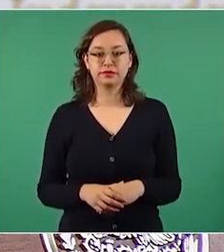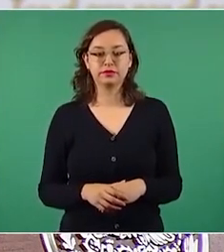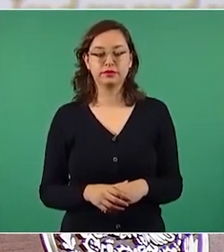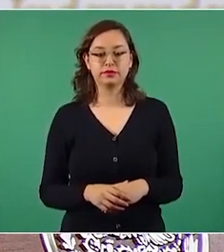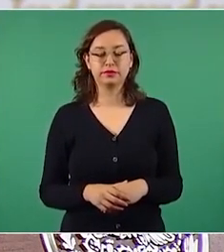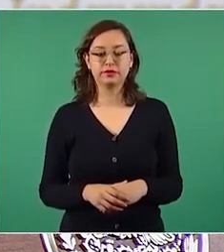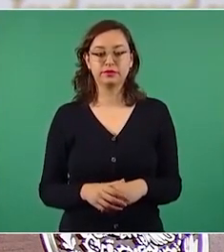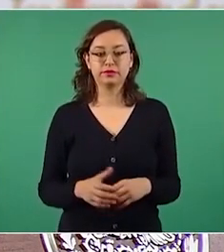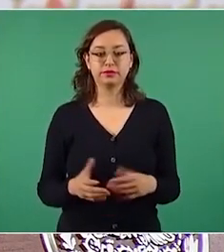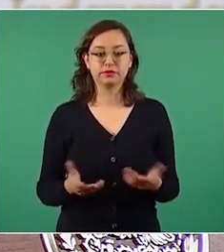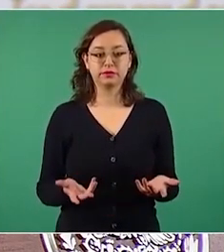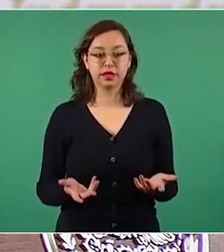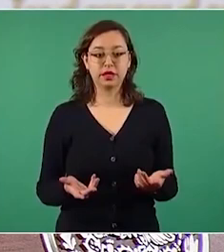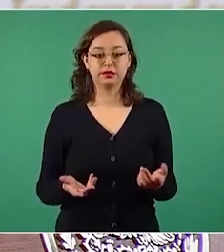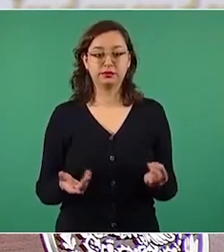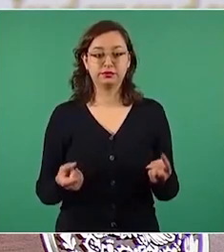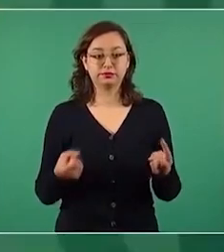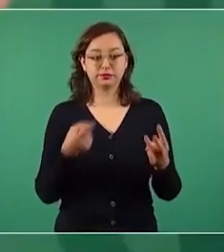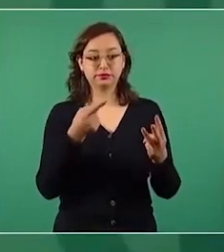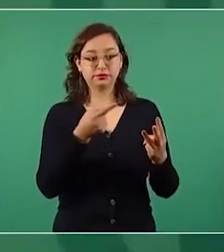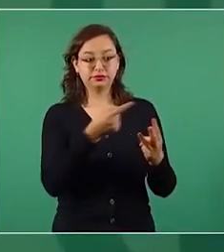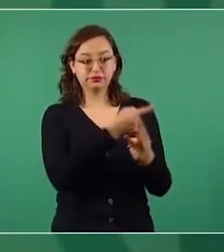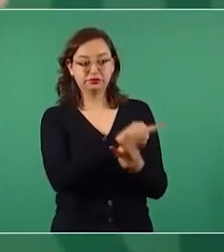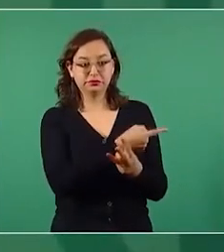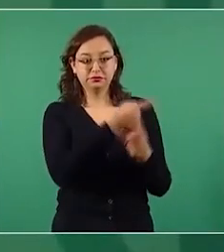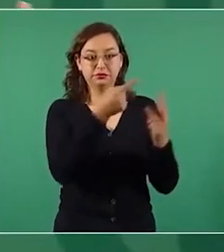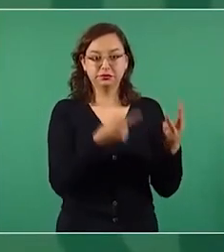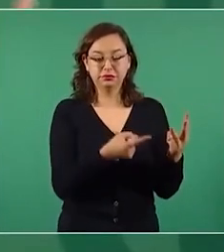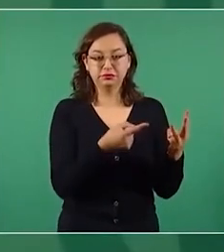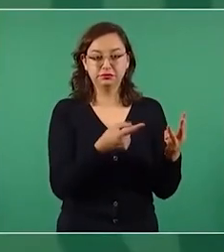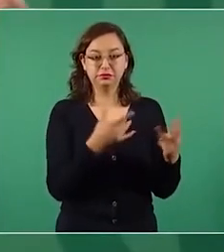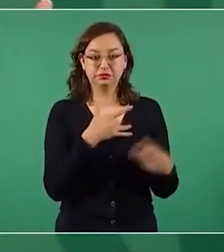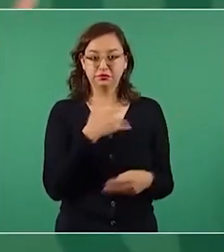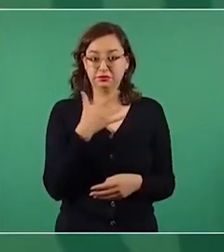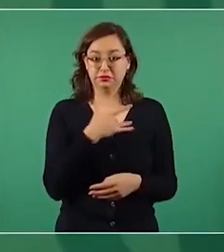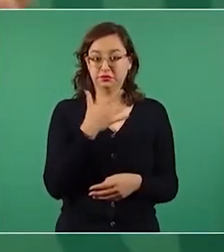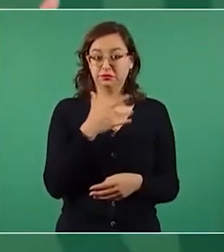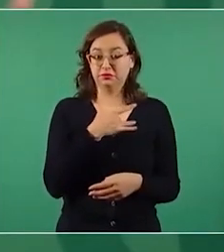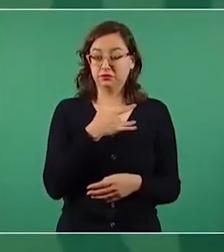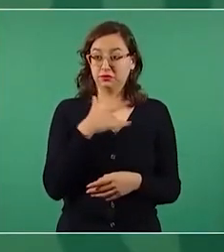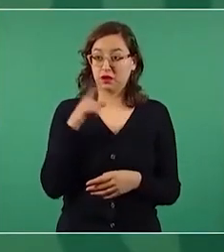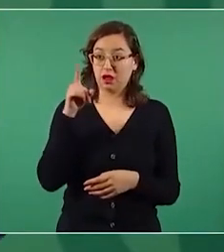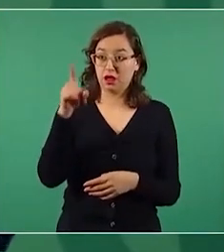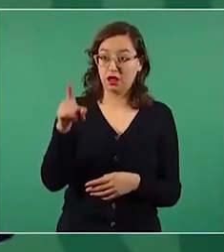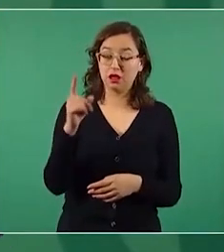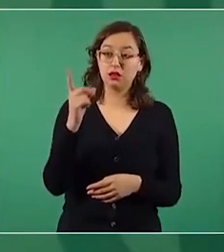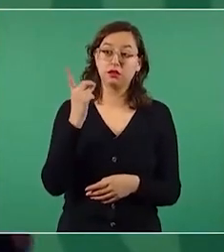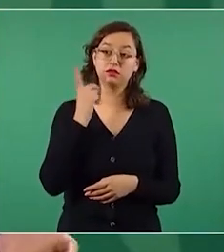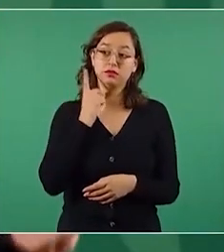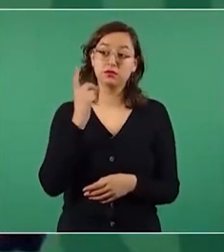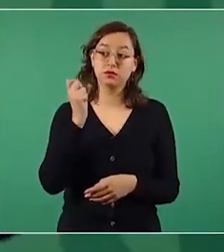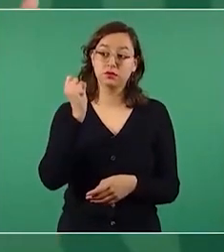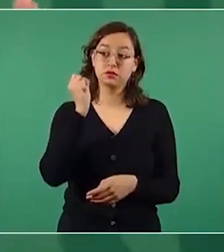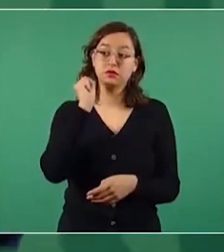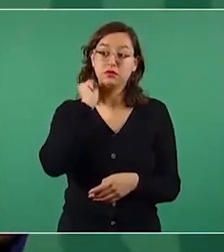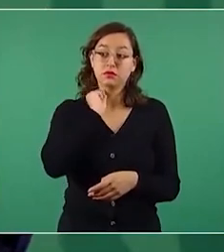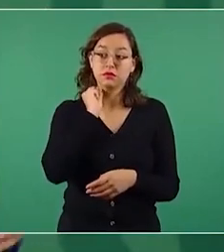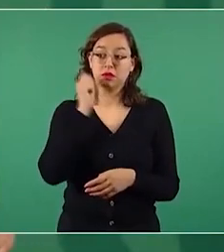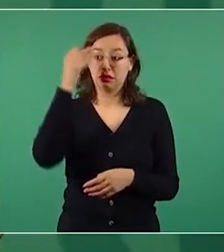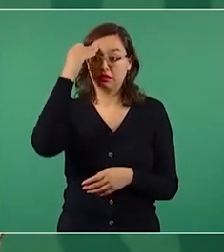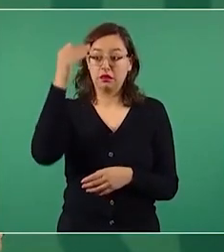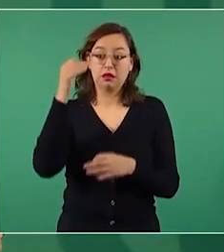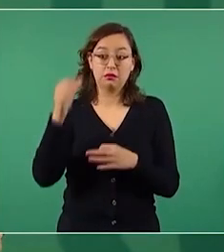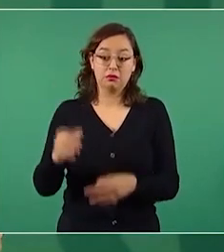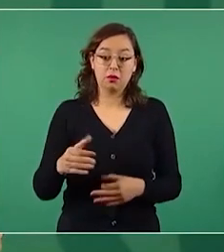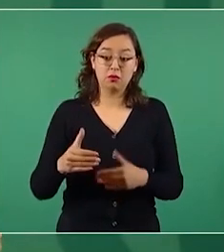a que se aprobara un periodo extraordinario para llevar a cabo